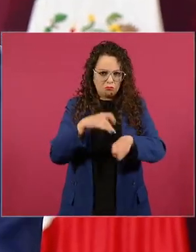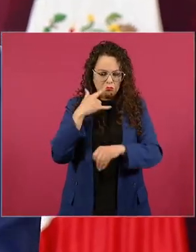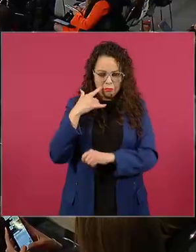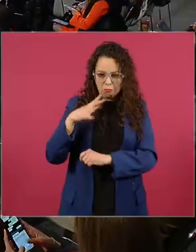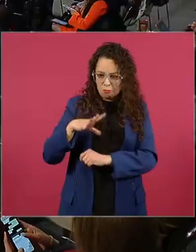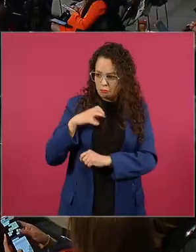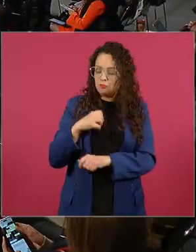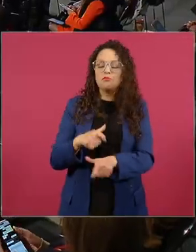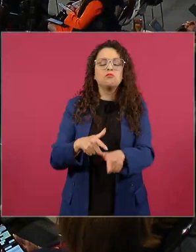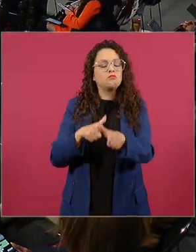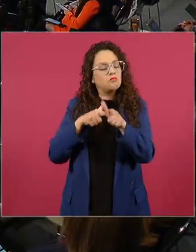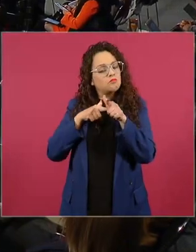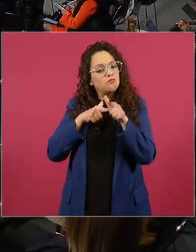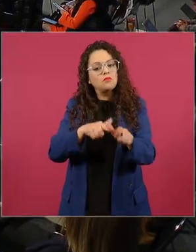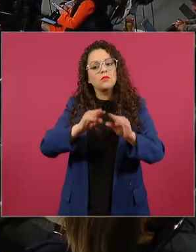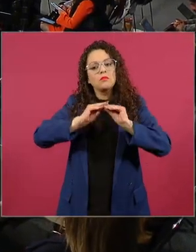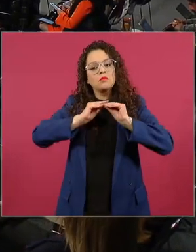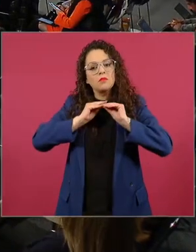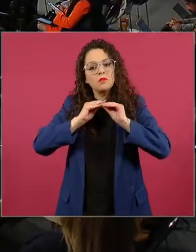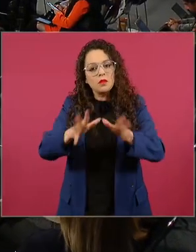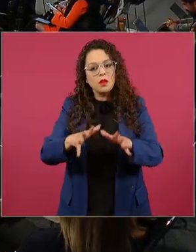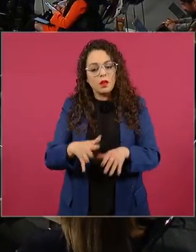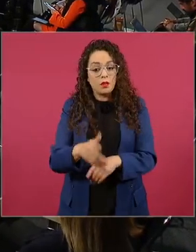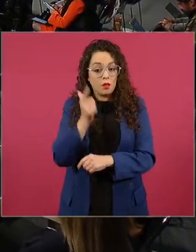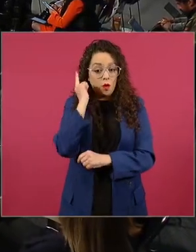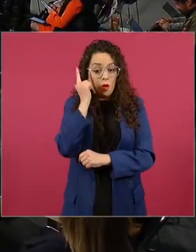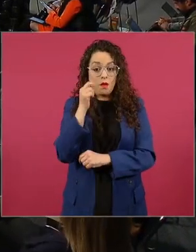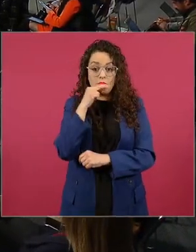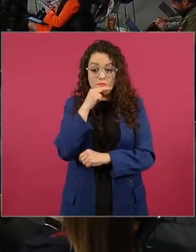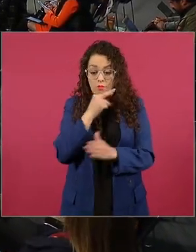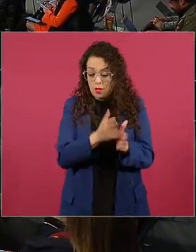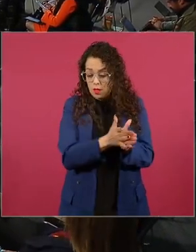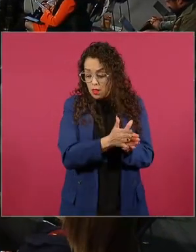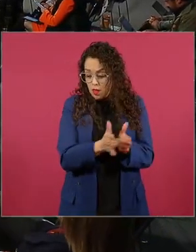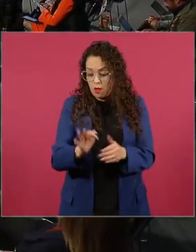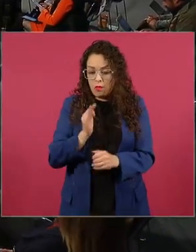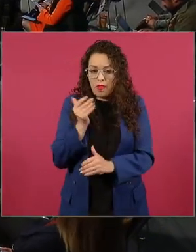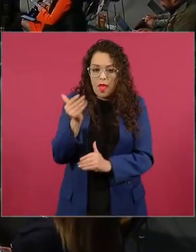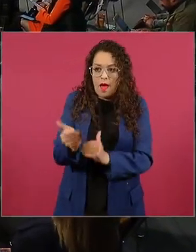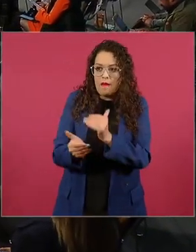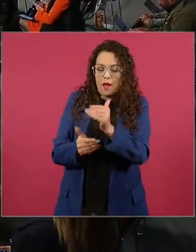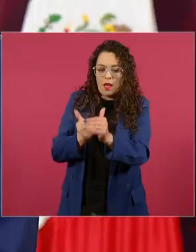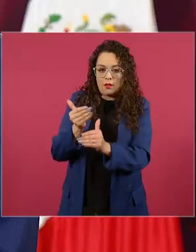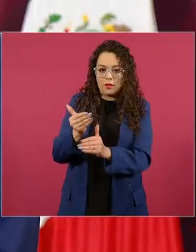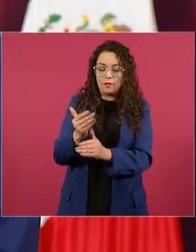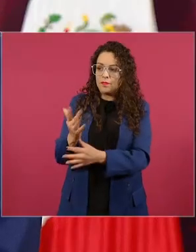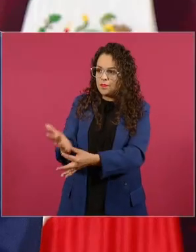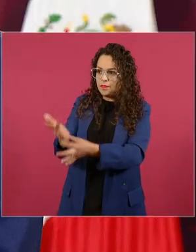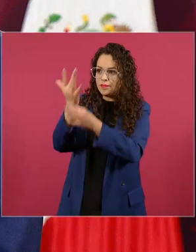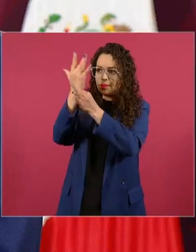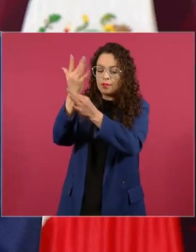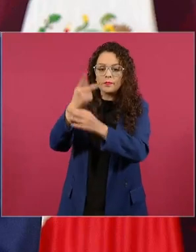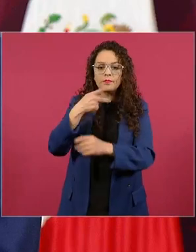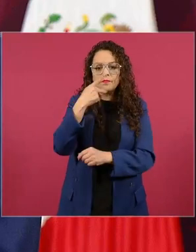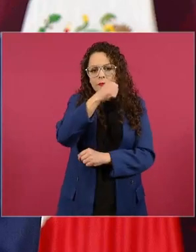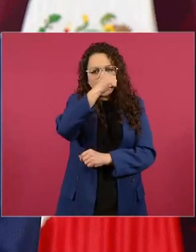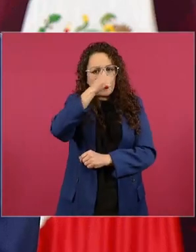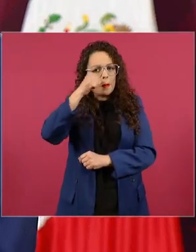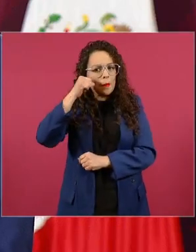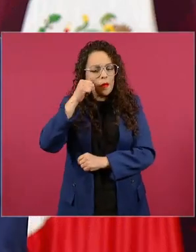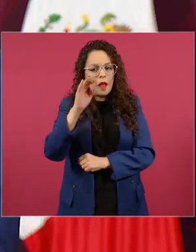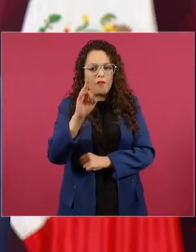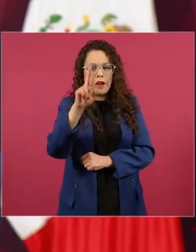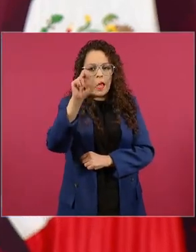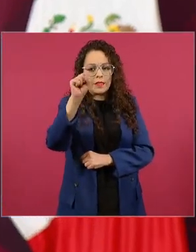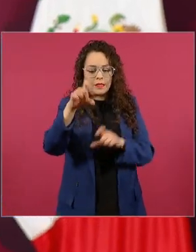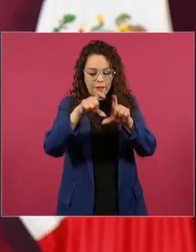que se avance hay una frase de Juárez que la